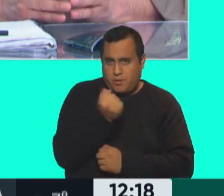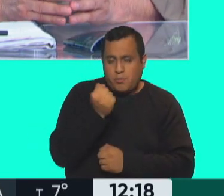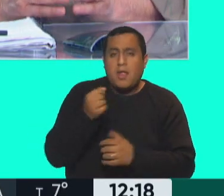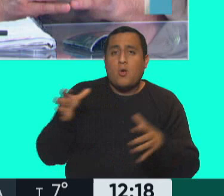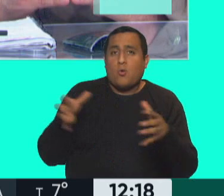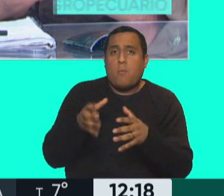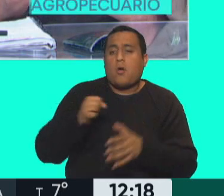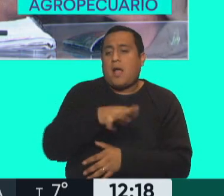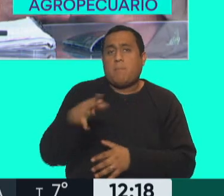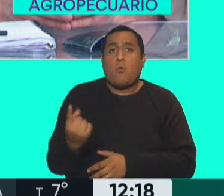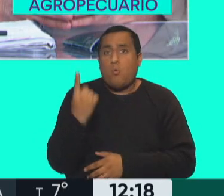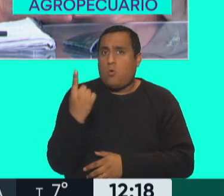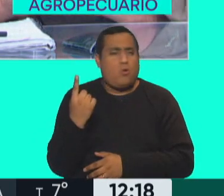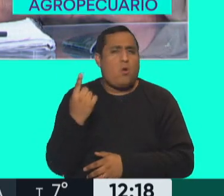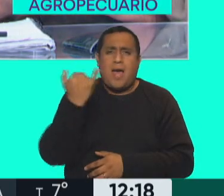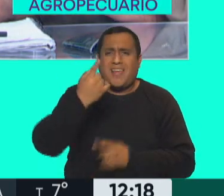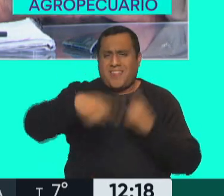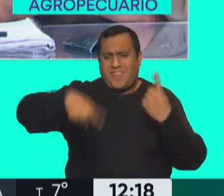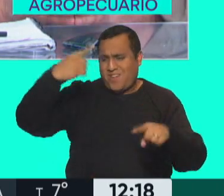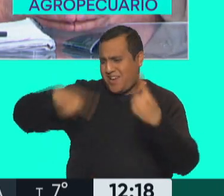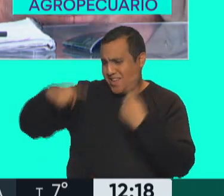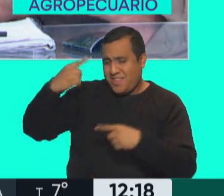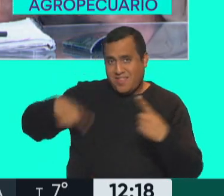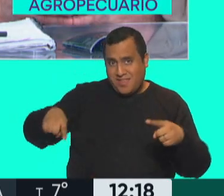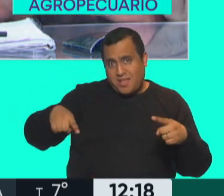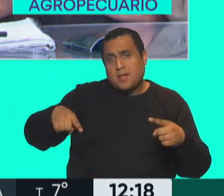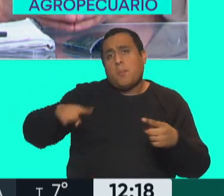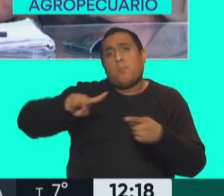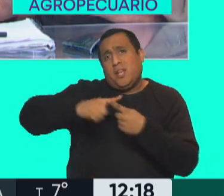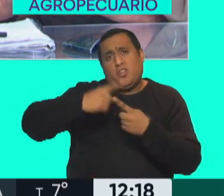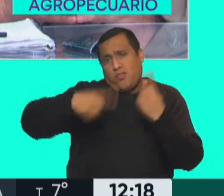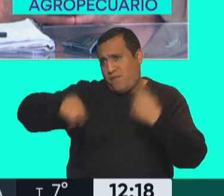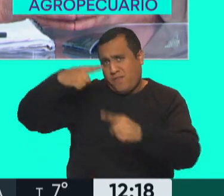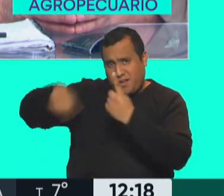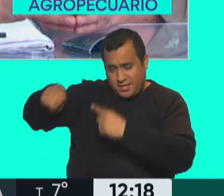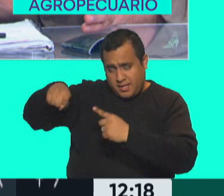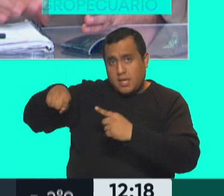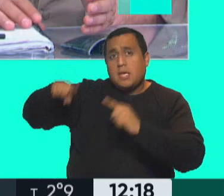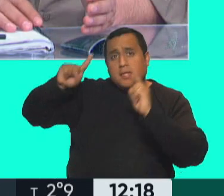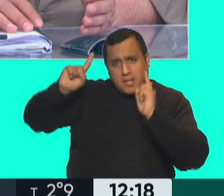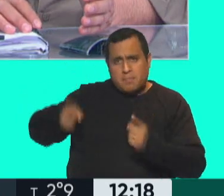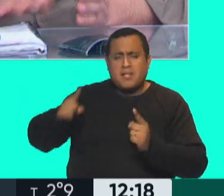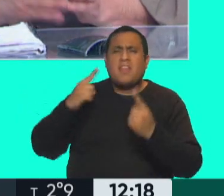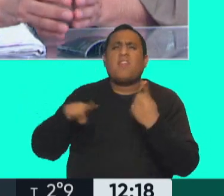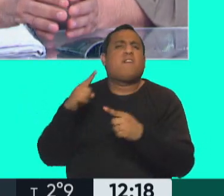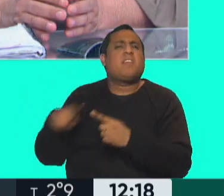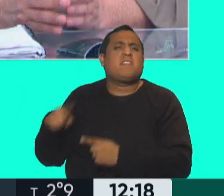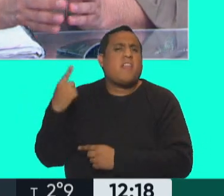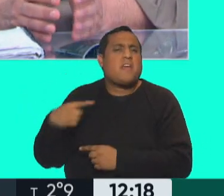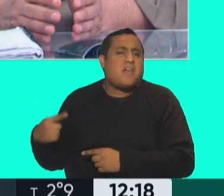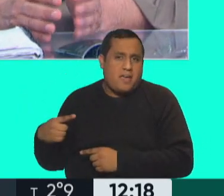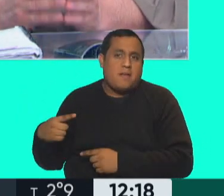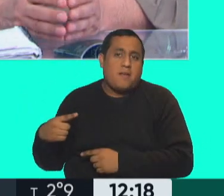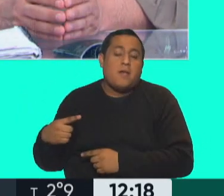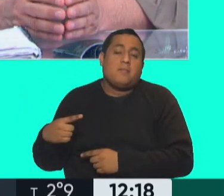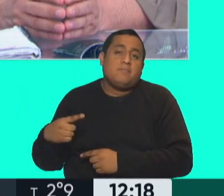solo. Claro. El campo es diverso y también es diverso políticamente y también son diversas los amores y